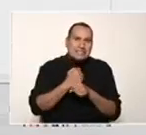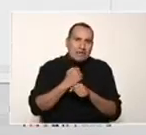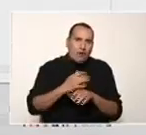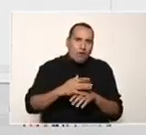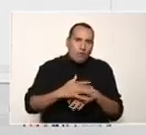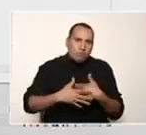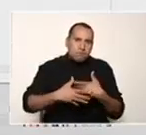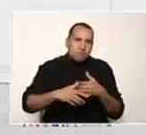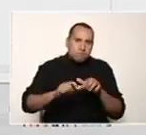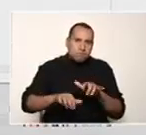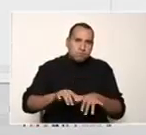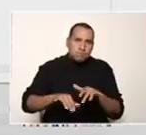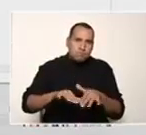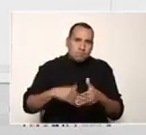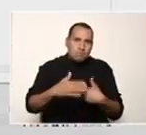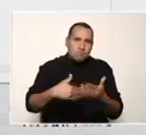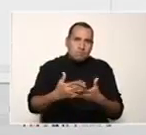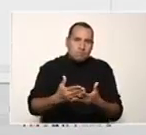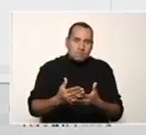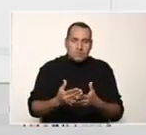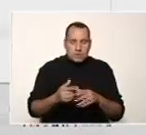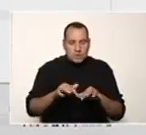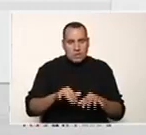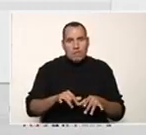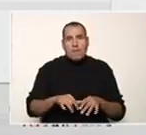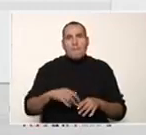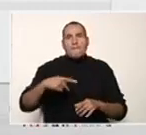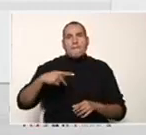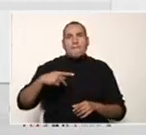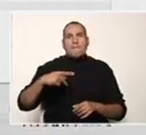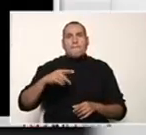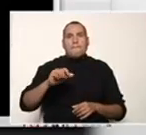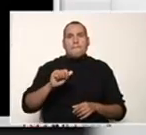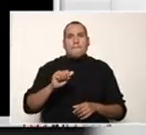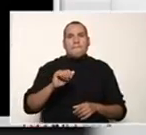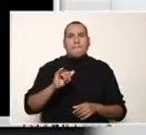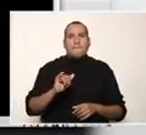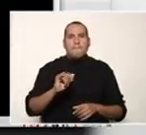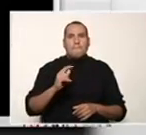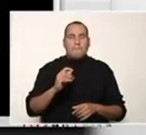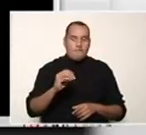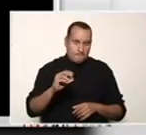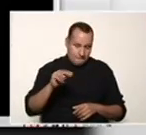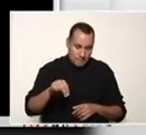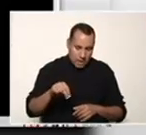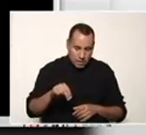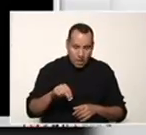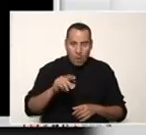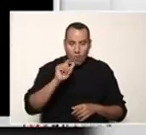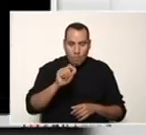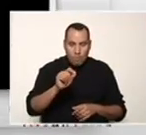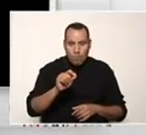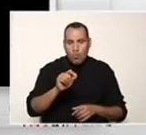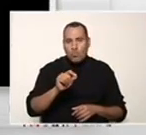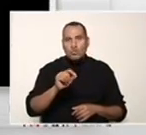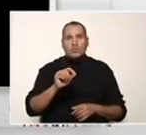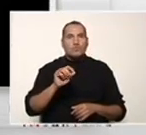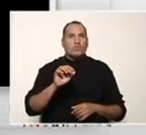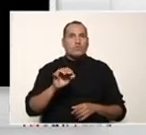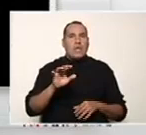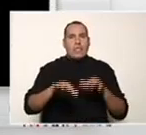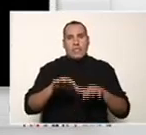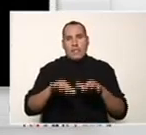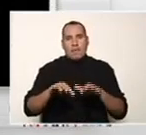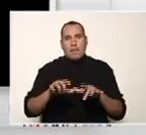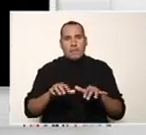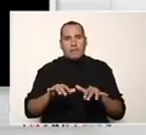simplemente lo que tenemos que hacer es utilizar la sentencia Python con el nombre del programa con extensión .pi de acuerdo a la ubicación que se